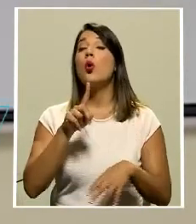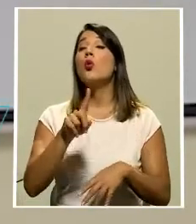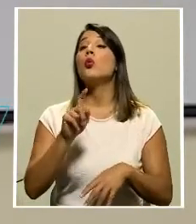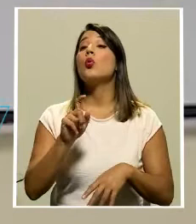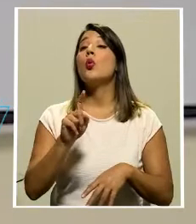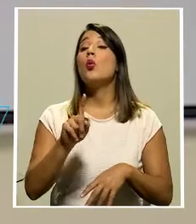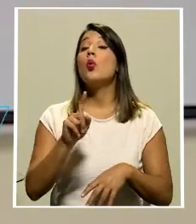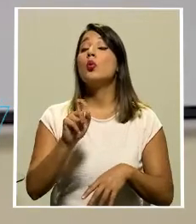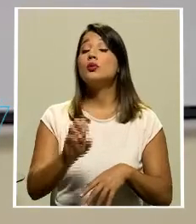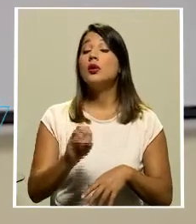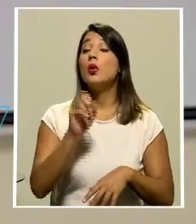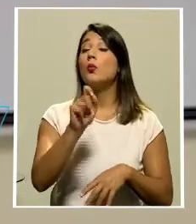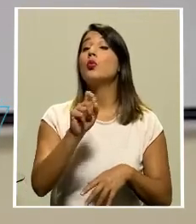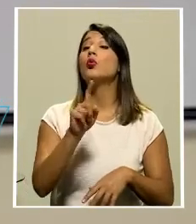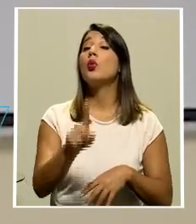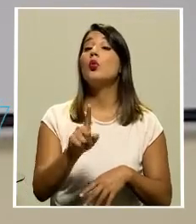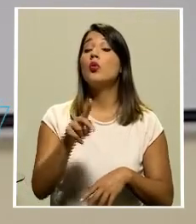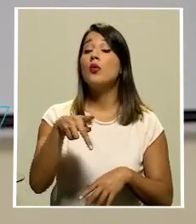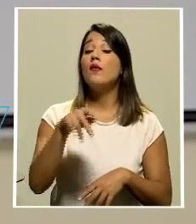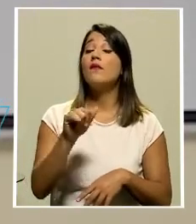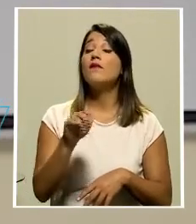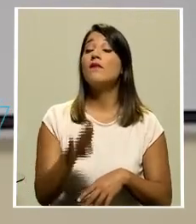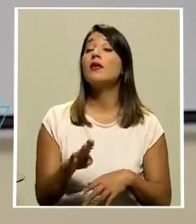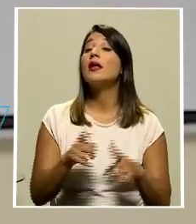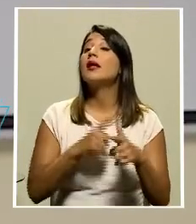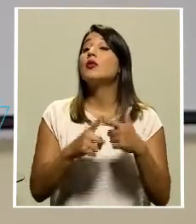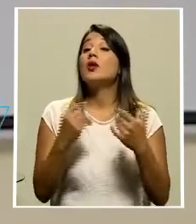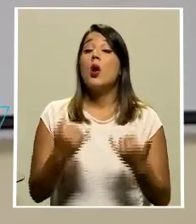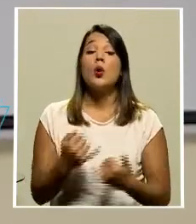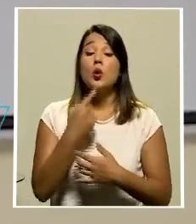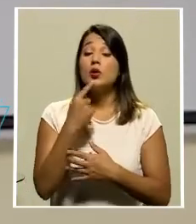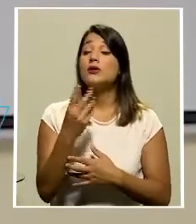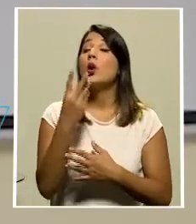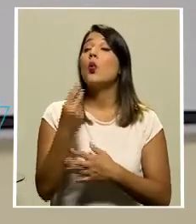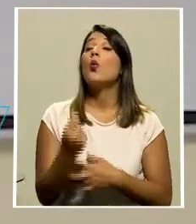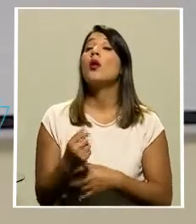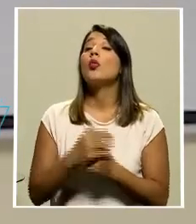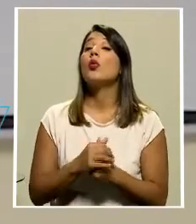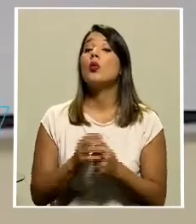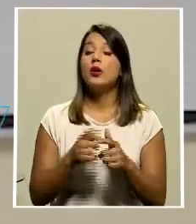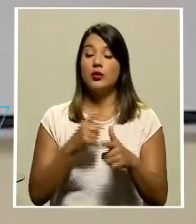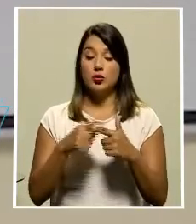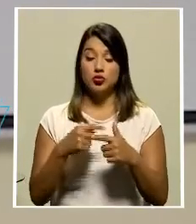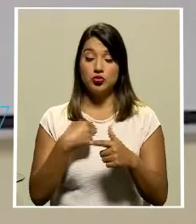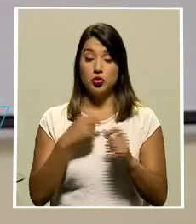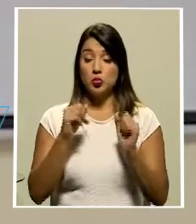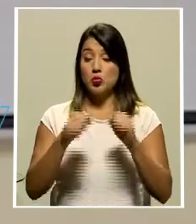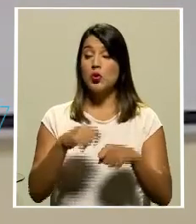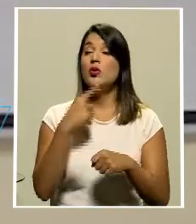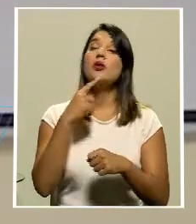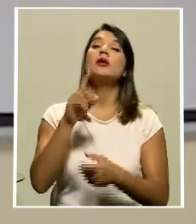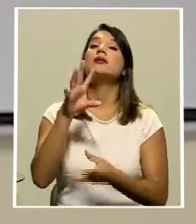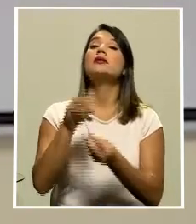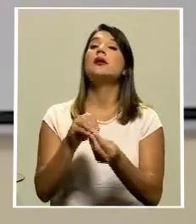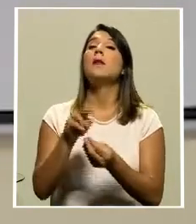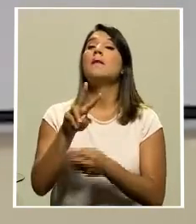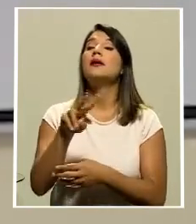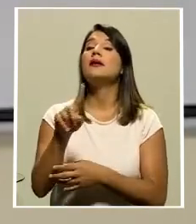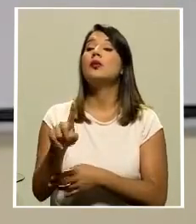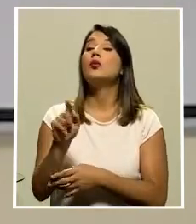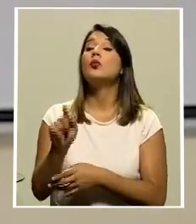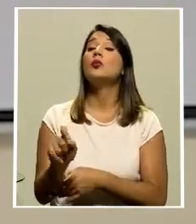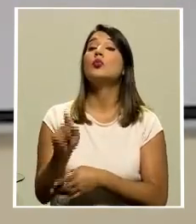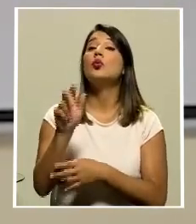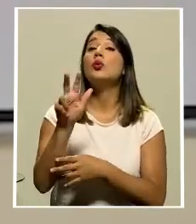PIB y ahora el gobierno no dice cuánto va a dar como un cálculo así somero podríamos decir que va a el punto 4 3